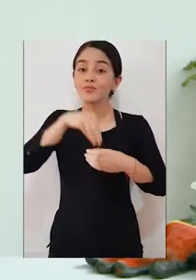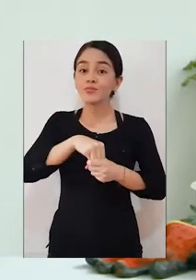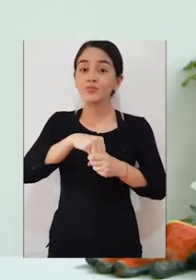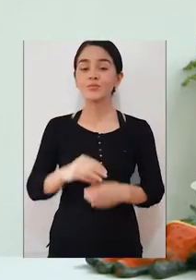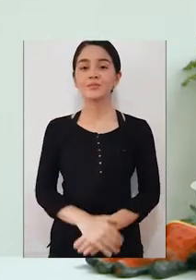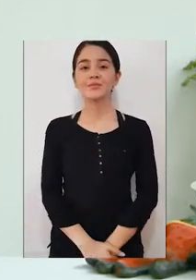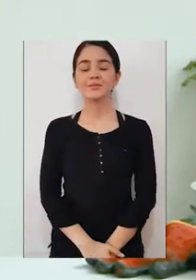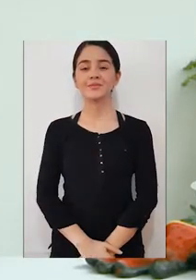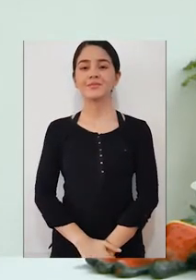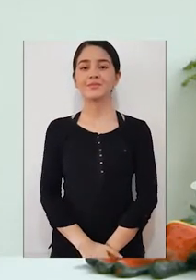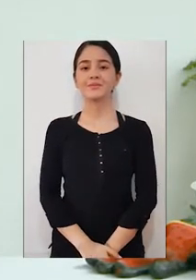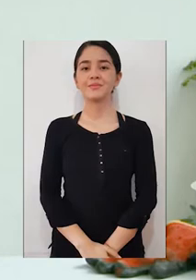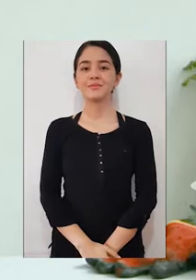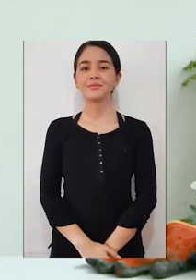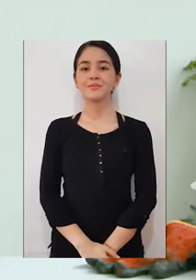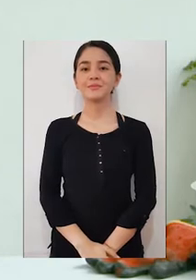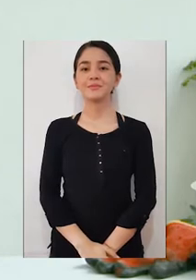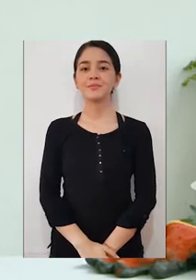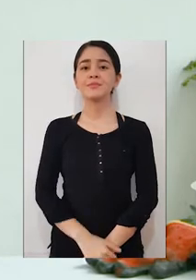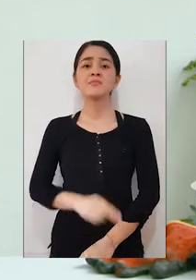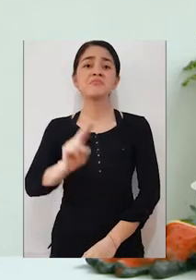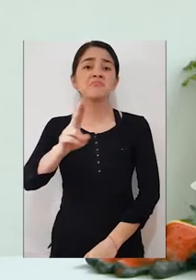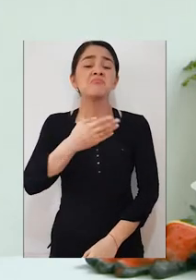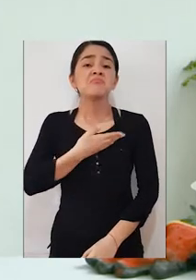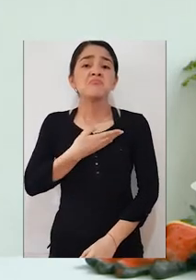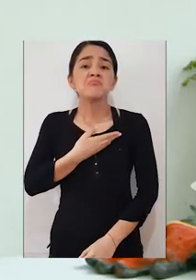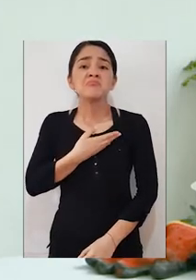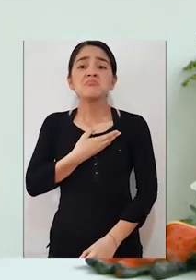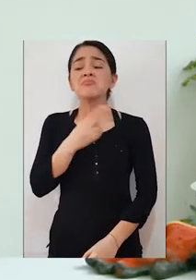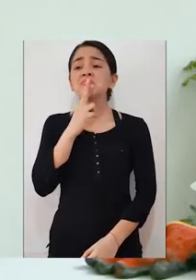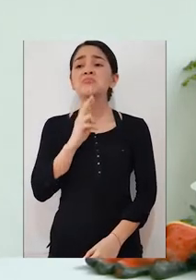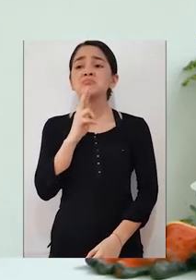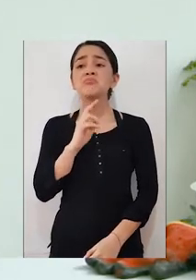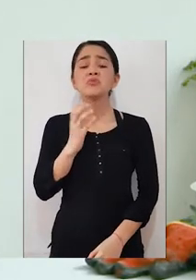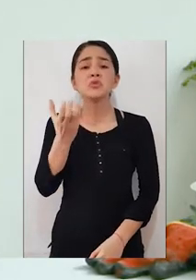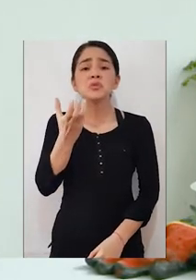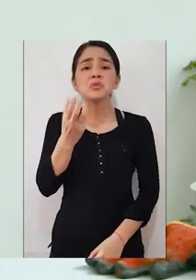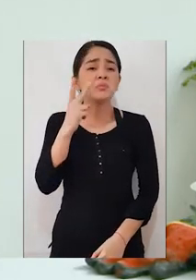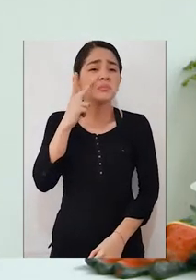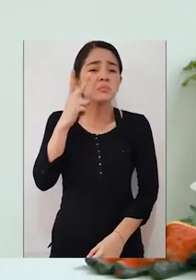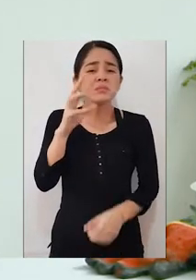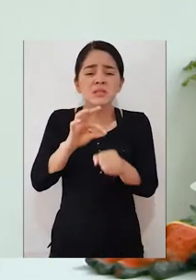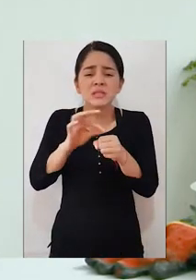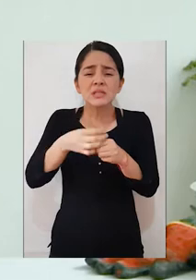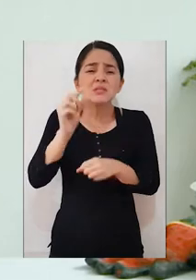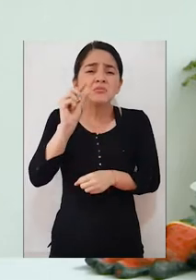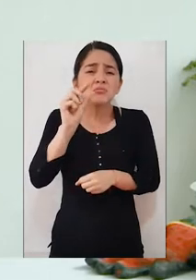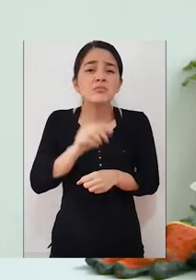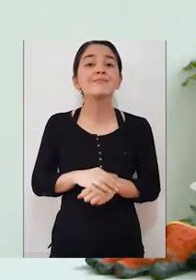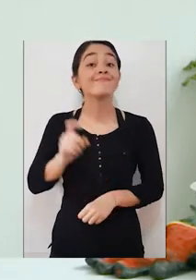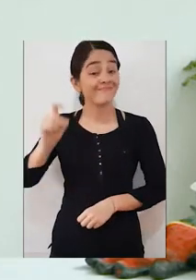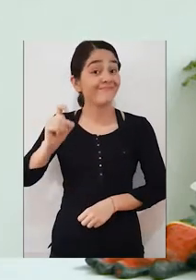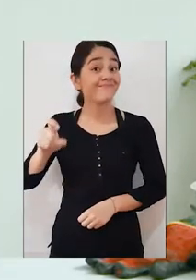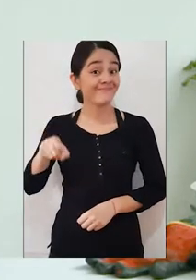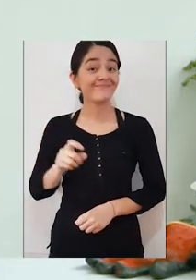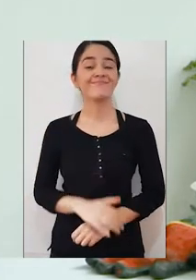Así. Si ustedes solo tienen, por ejemplo, esta parte del tomate, pueden ver que tiene algunas semillitas y esta es la que nosotros vamos